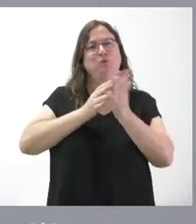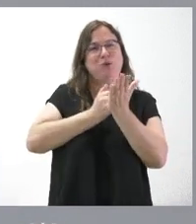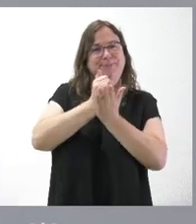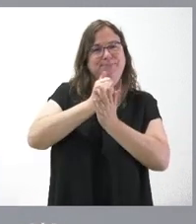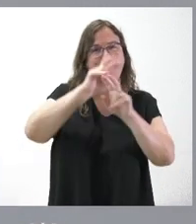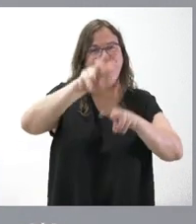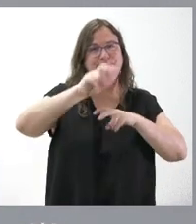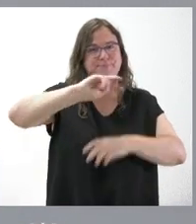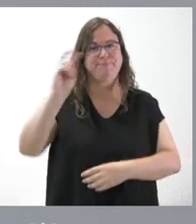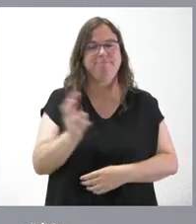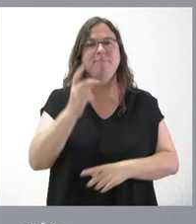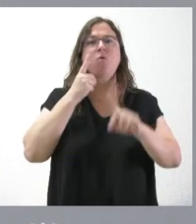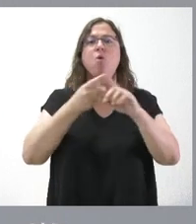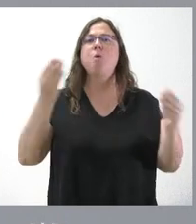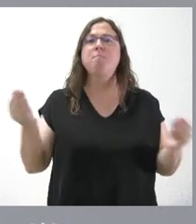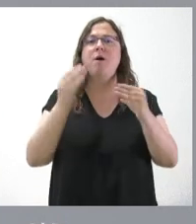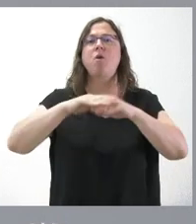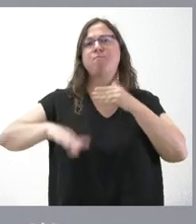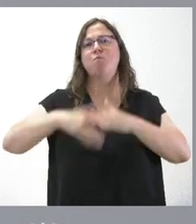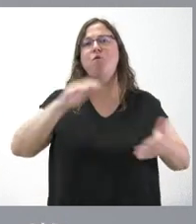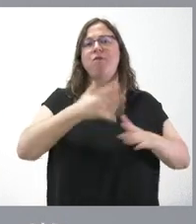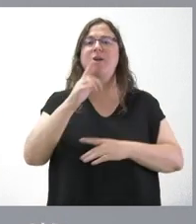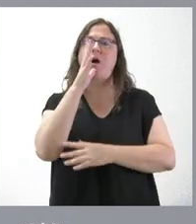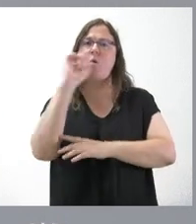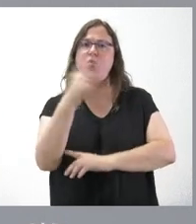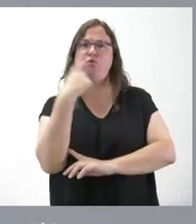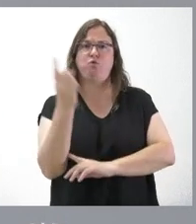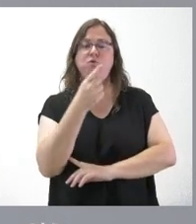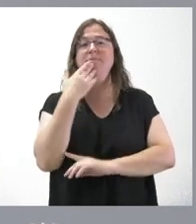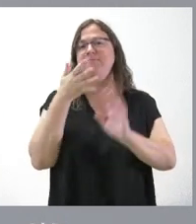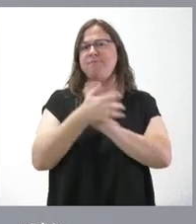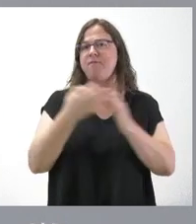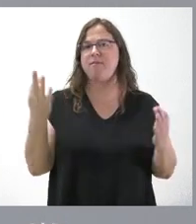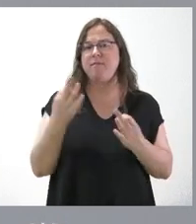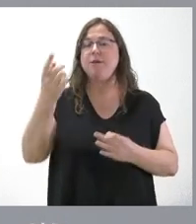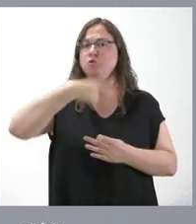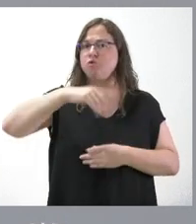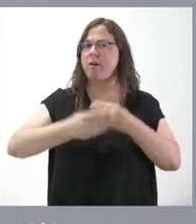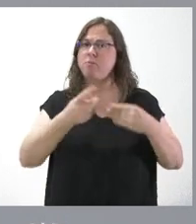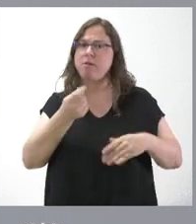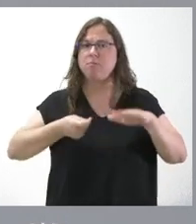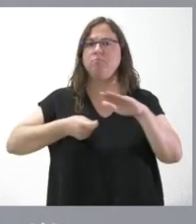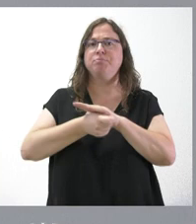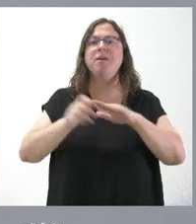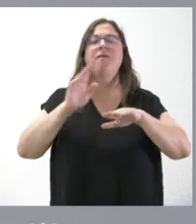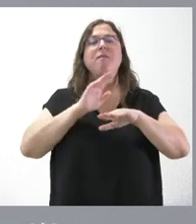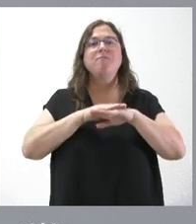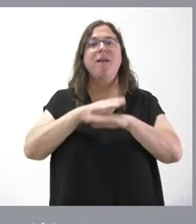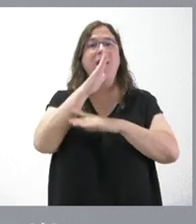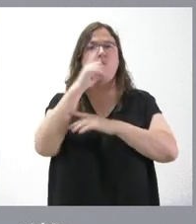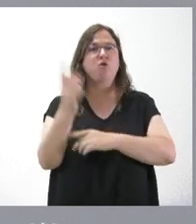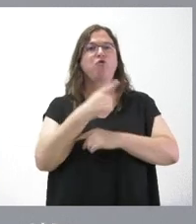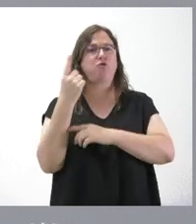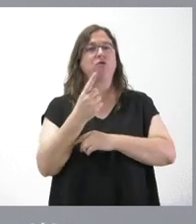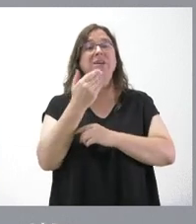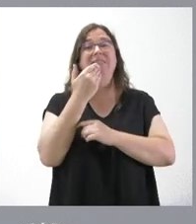de mejora y de modernización del regadío. Esto significa que estamos invirtiendo en regadío, incluso cuando